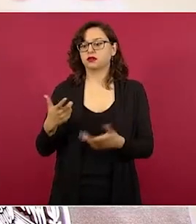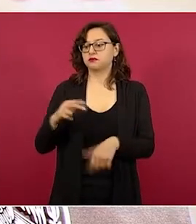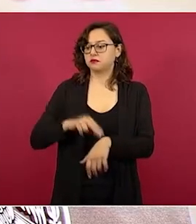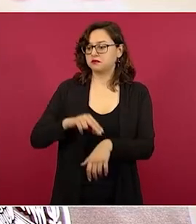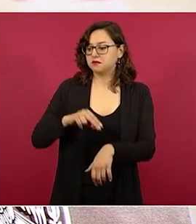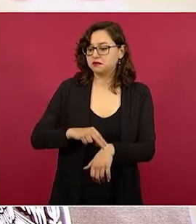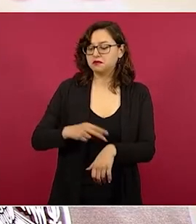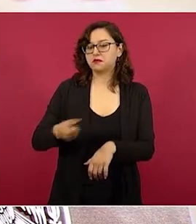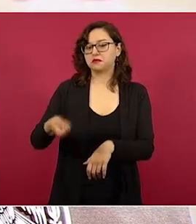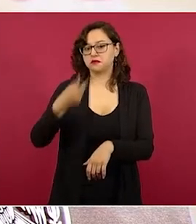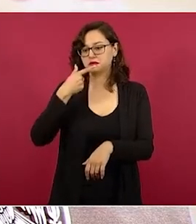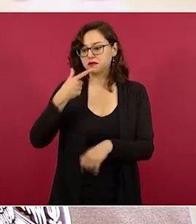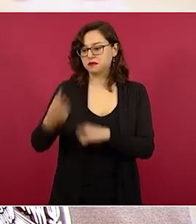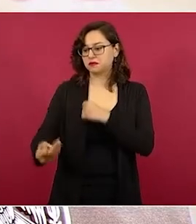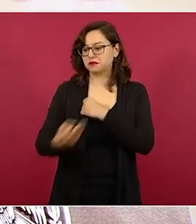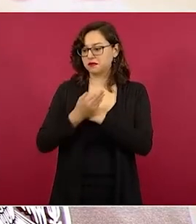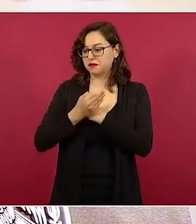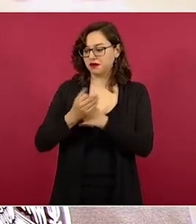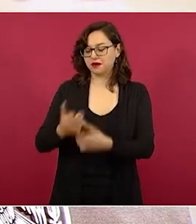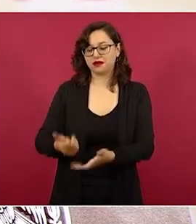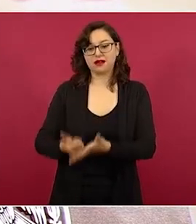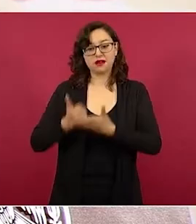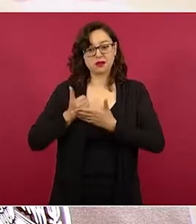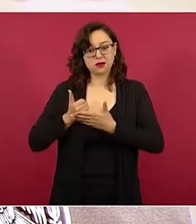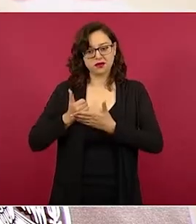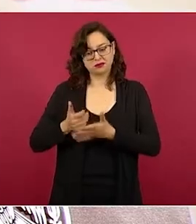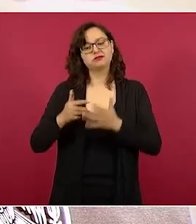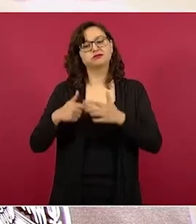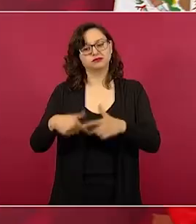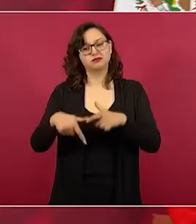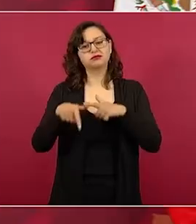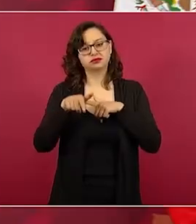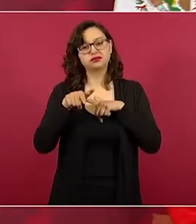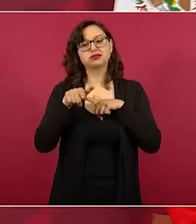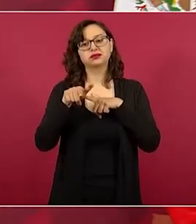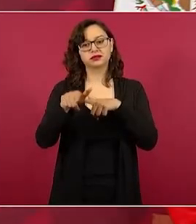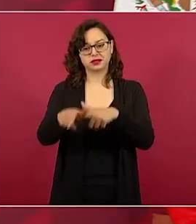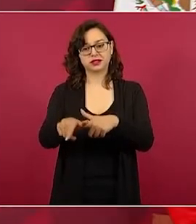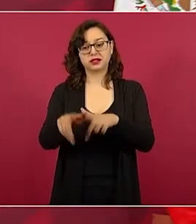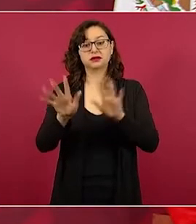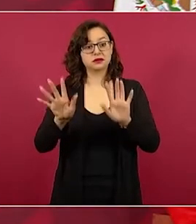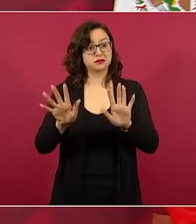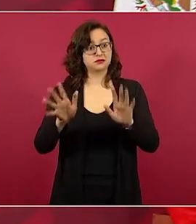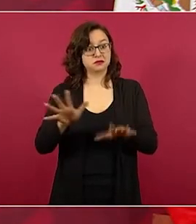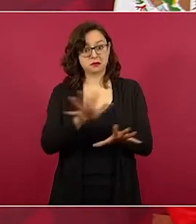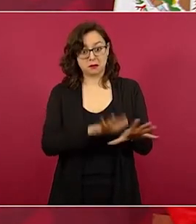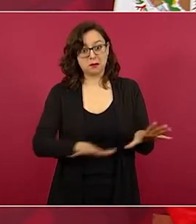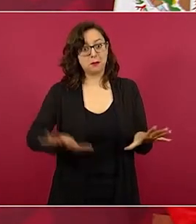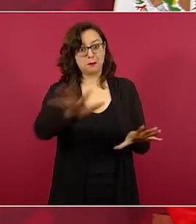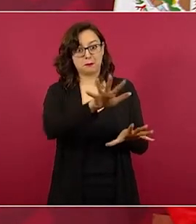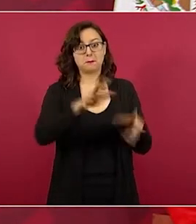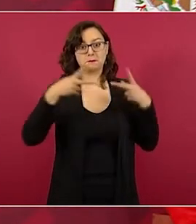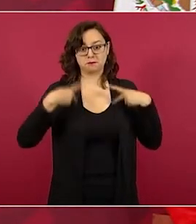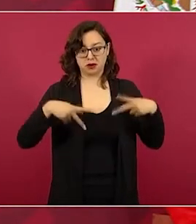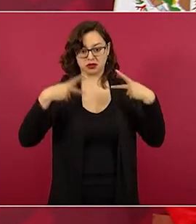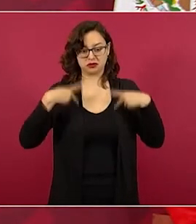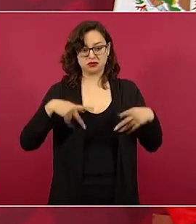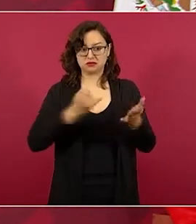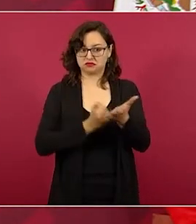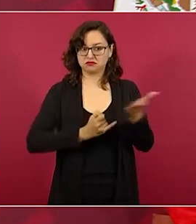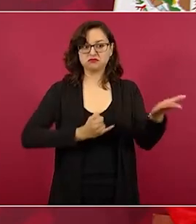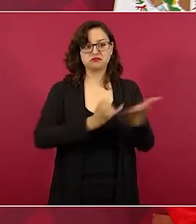porque ya lo quiso el pueblo. Entonces,